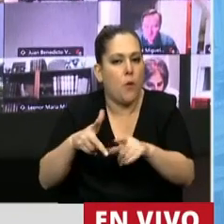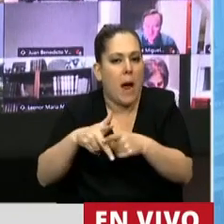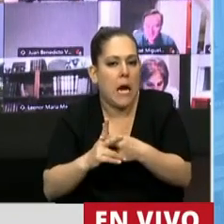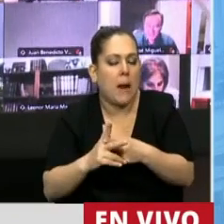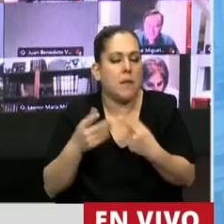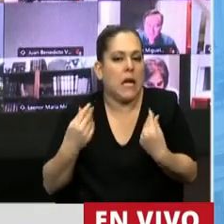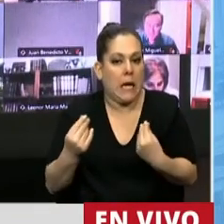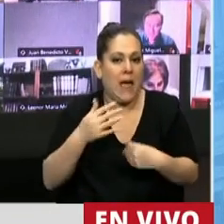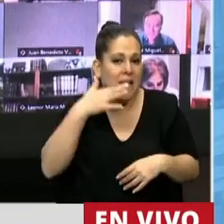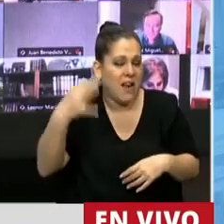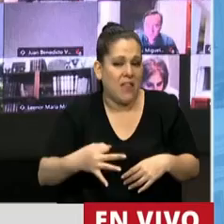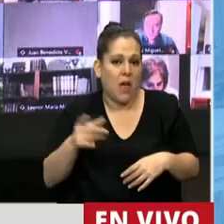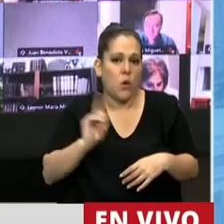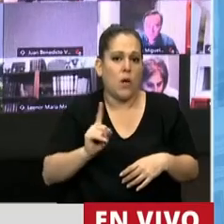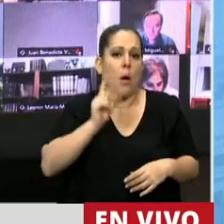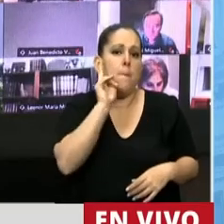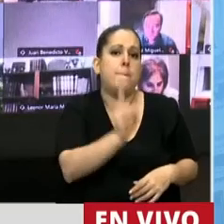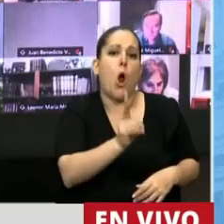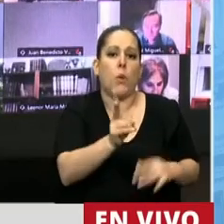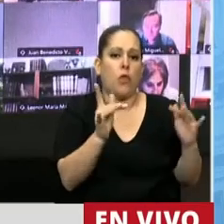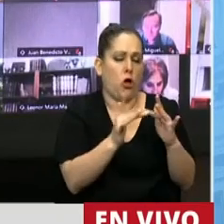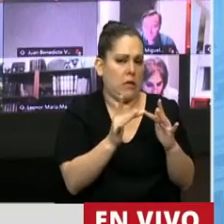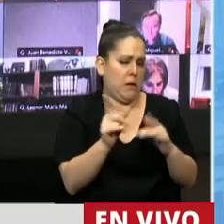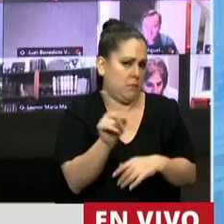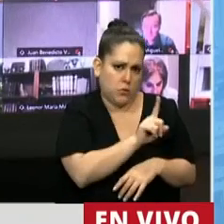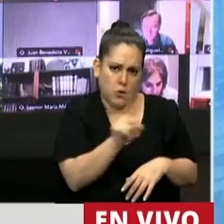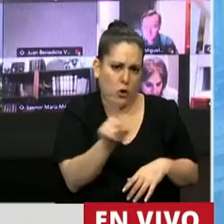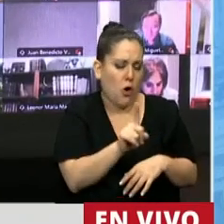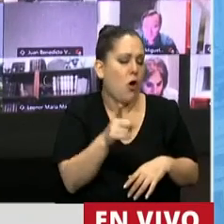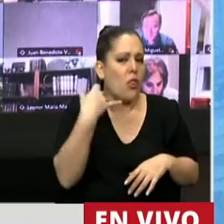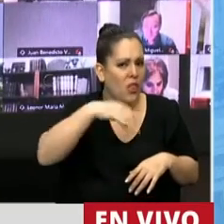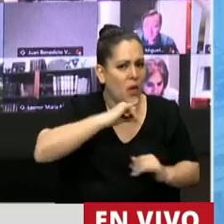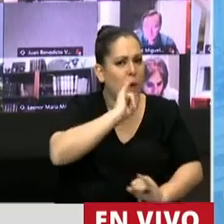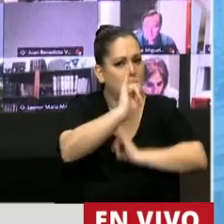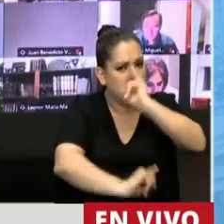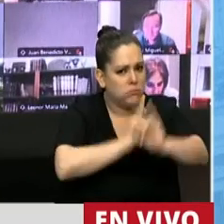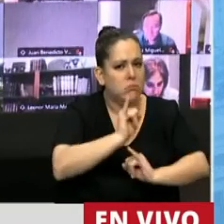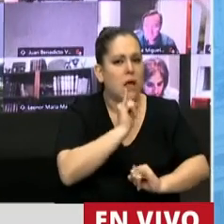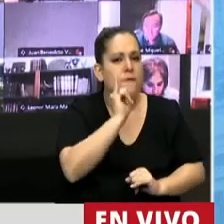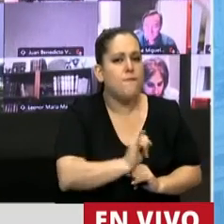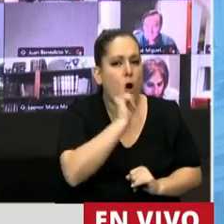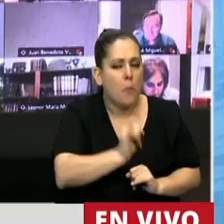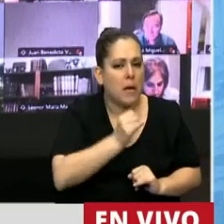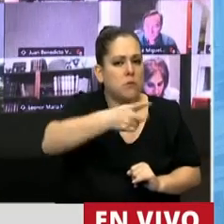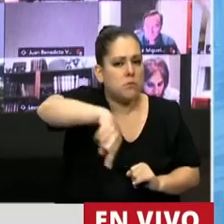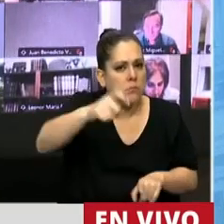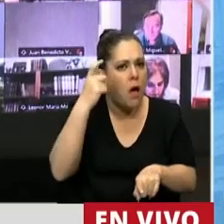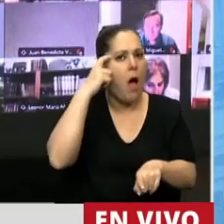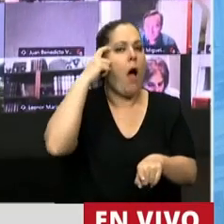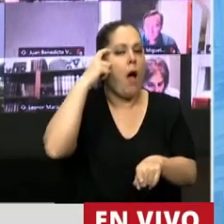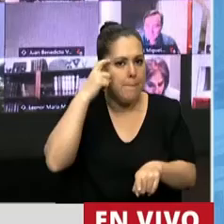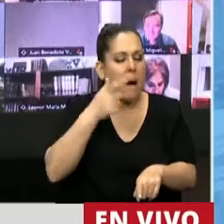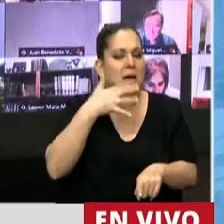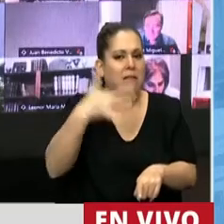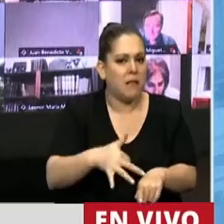que no es la cuestión prohibir internet o estigmatizarla, sino justamente brindar información y brindar herramientas para